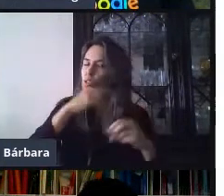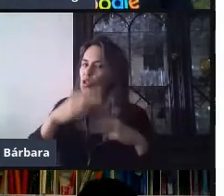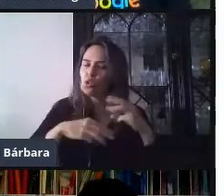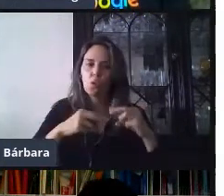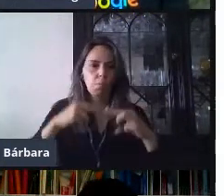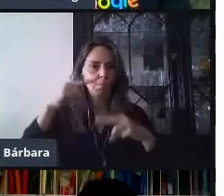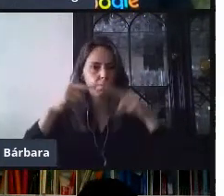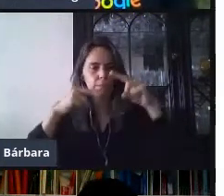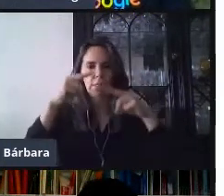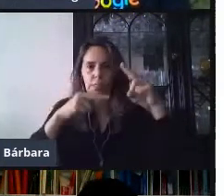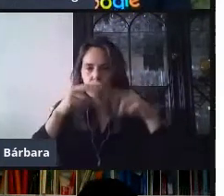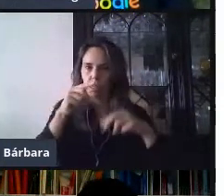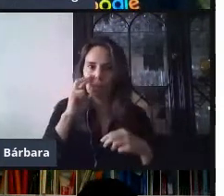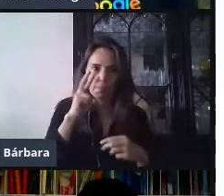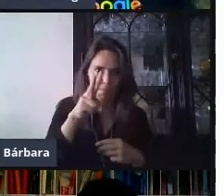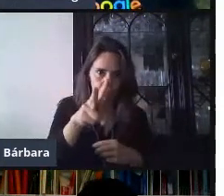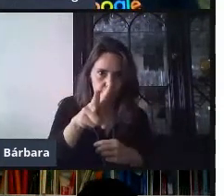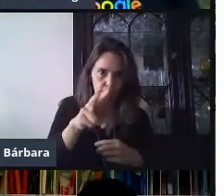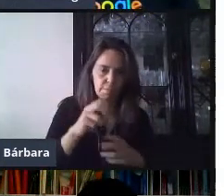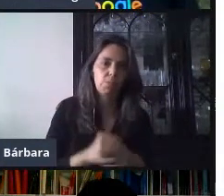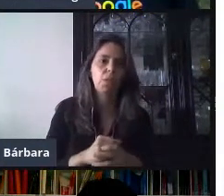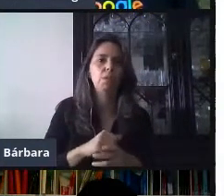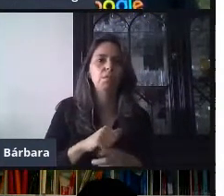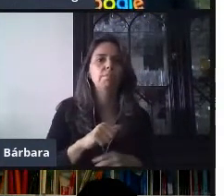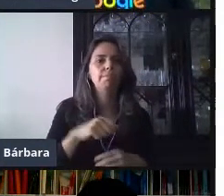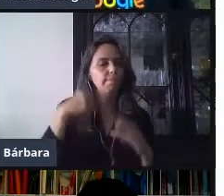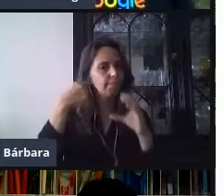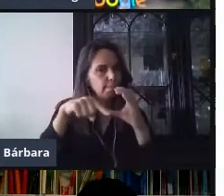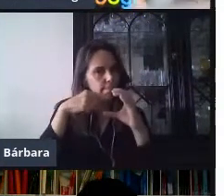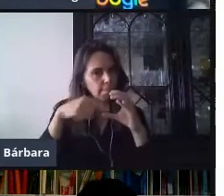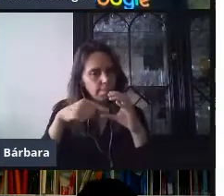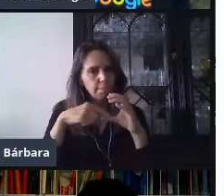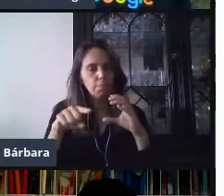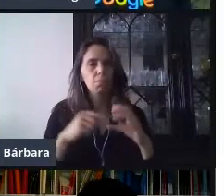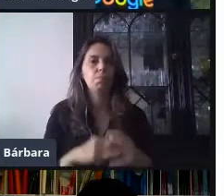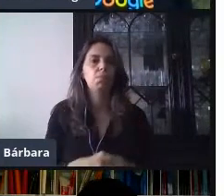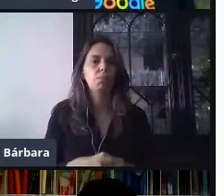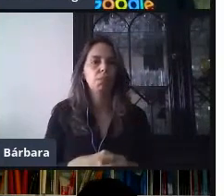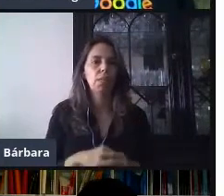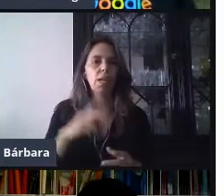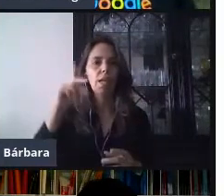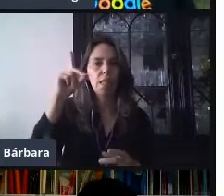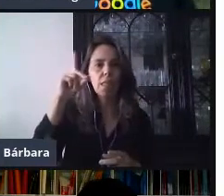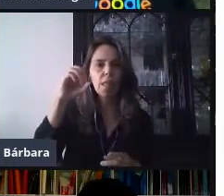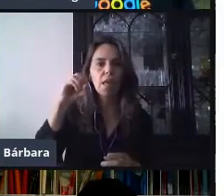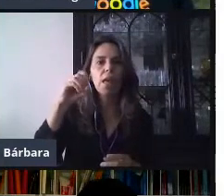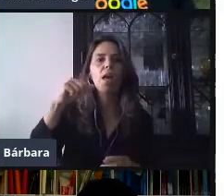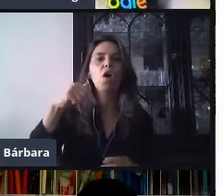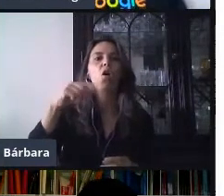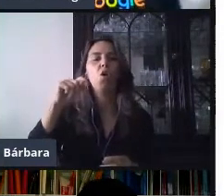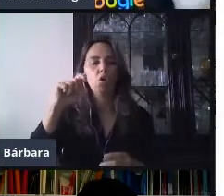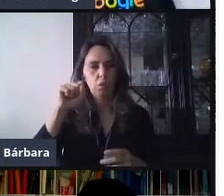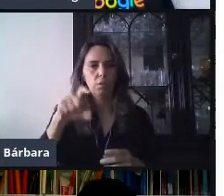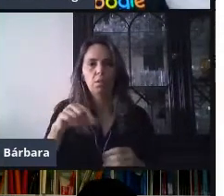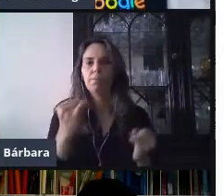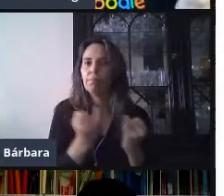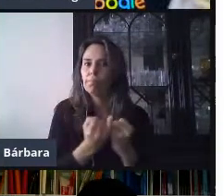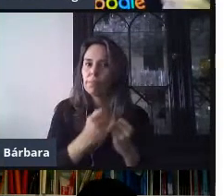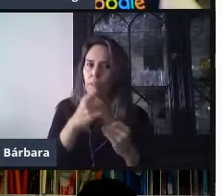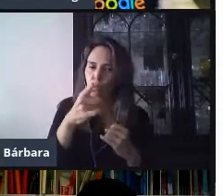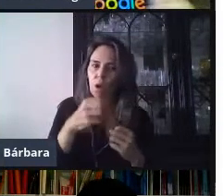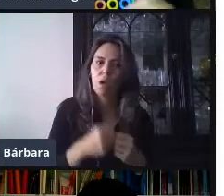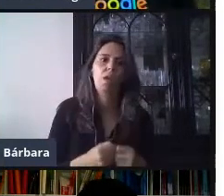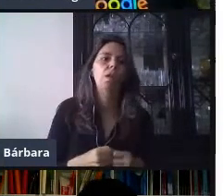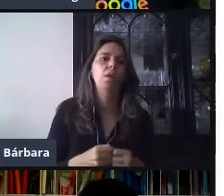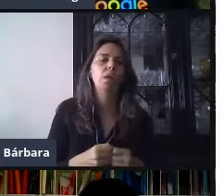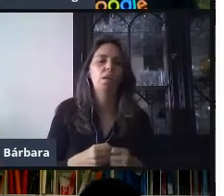pueden contactar a María Teresa Rodríguez. Ahí aparece su correo electrónico. Si son de GOCE, de la Dirección General, ahí ya sea preescolar,